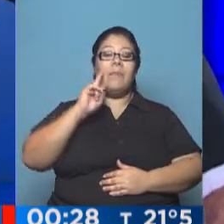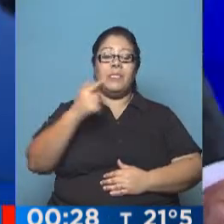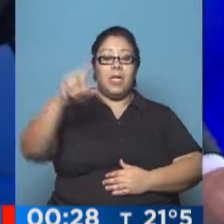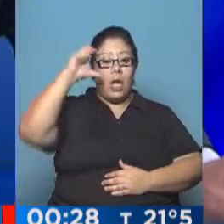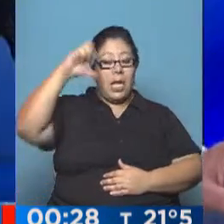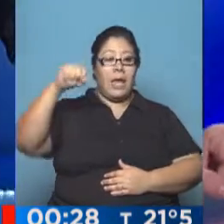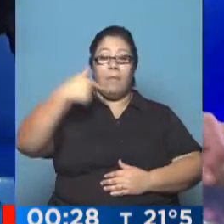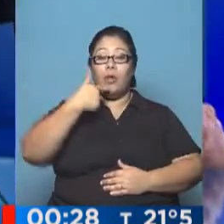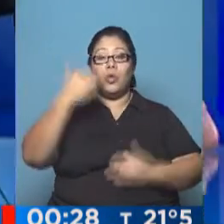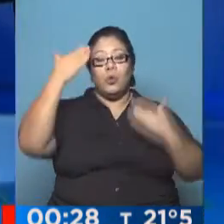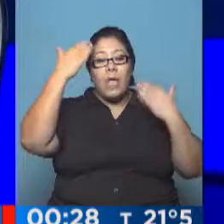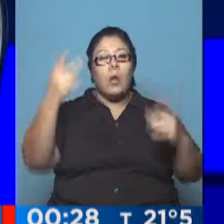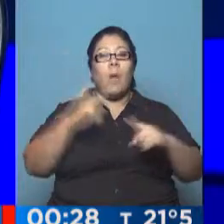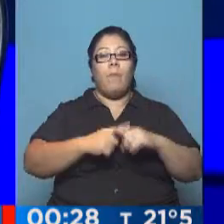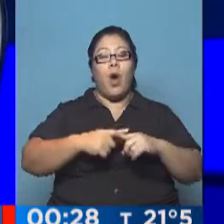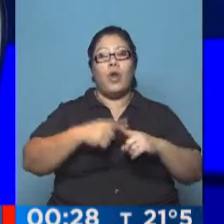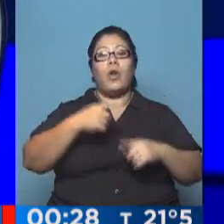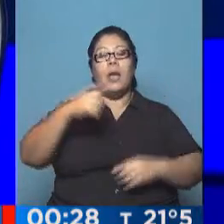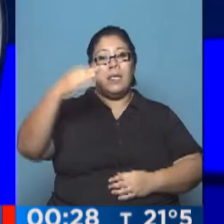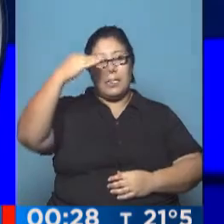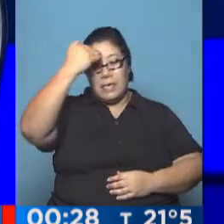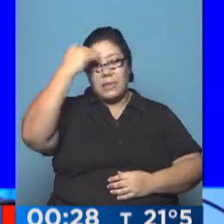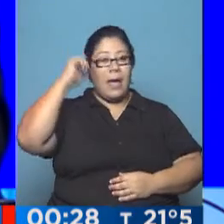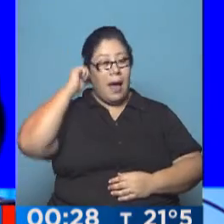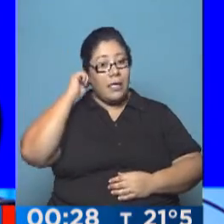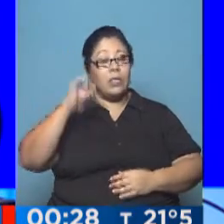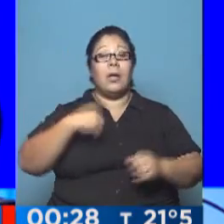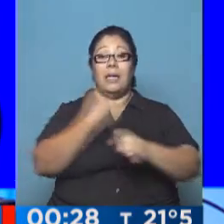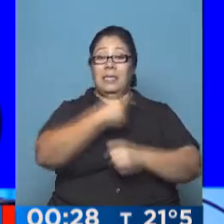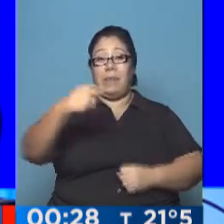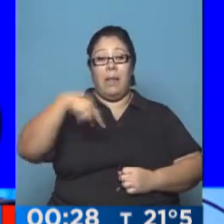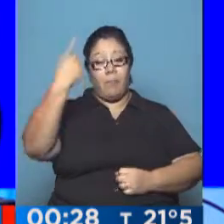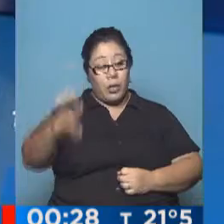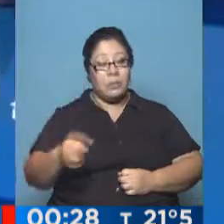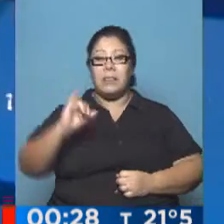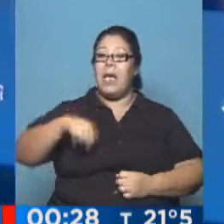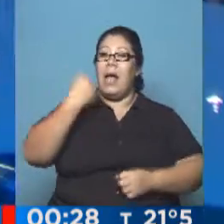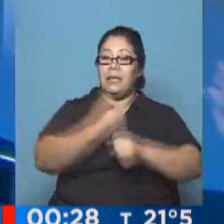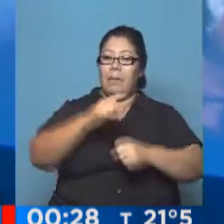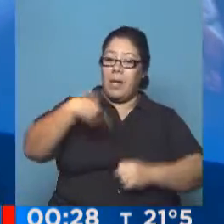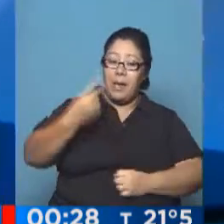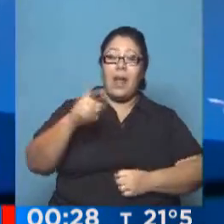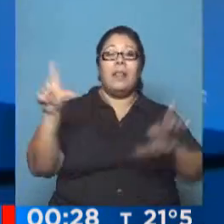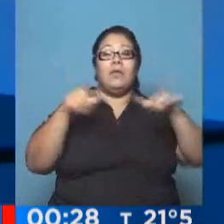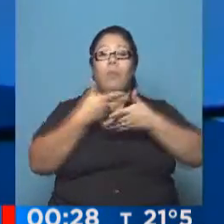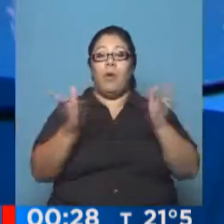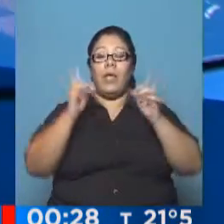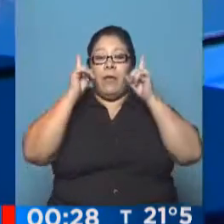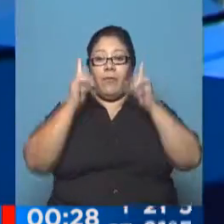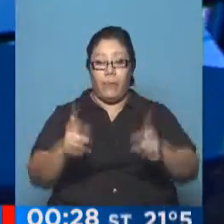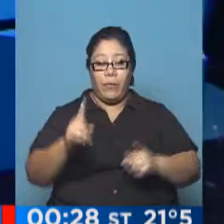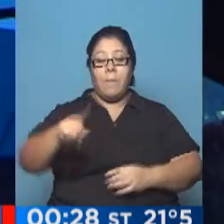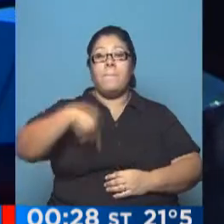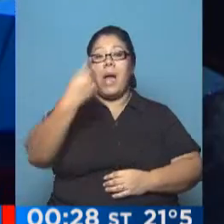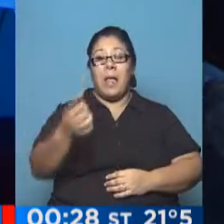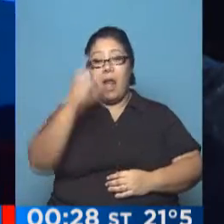gracias por acompañarnos, Gaby, las seguimos mañana. Por supuesto, hasta mañana. Hasta la semana que viene. semana que viene. Nos invitamos a quedarse en la pantalla de la TV Pública y cerca de la medianoche mañana